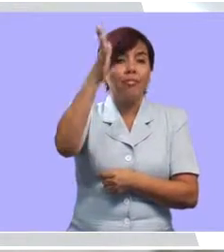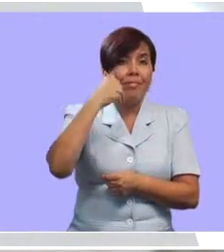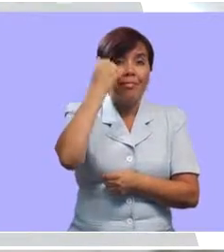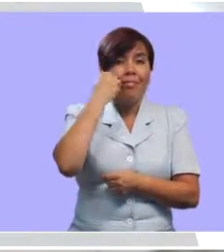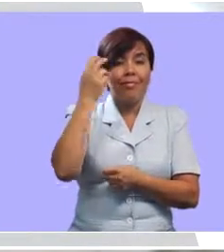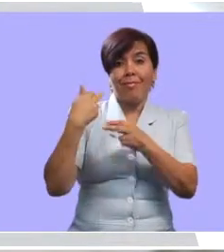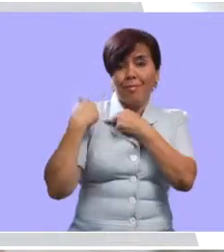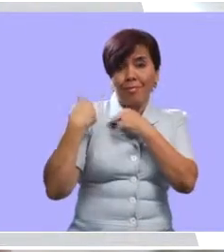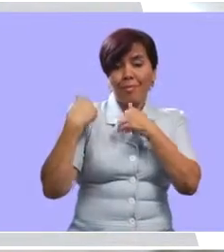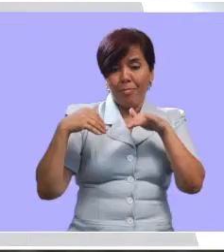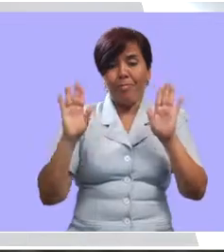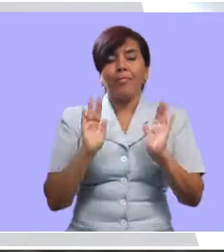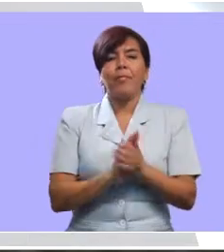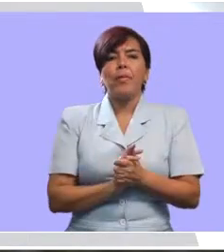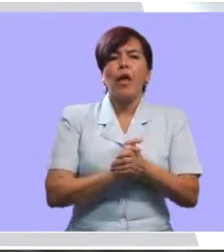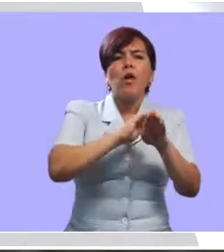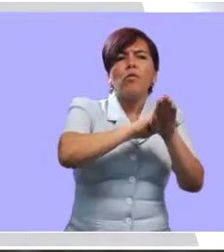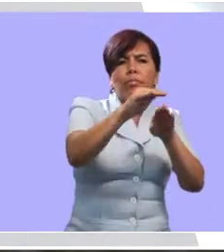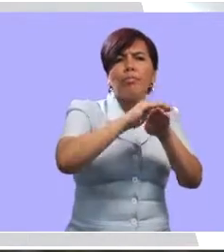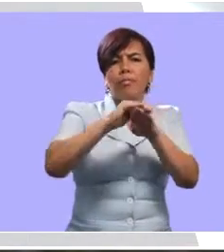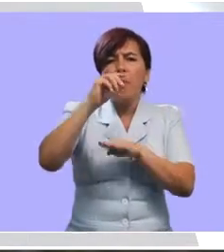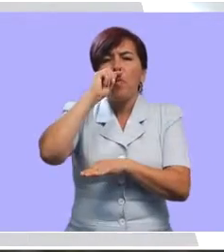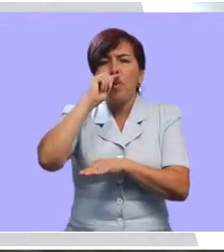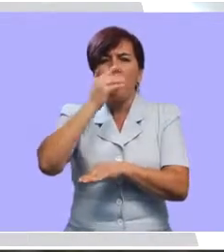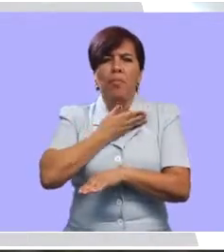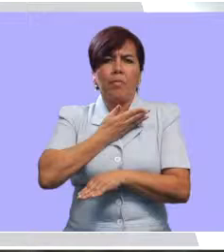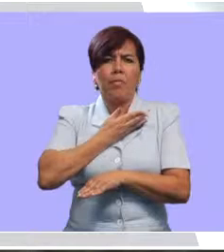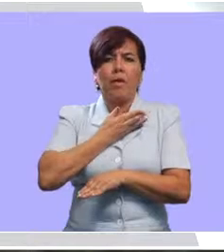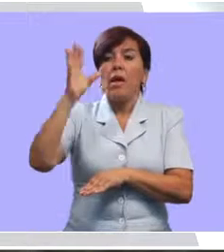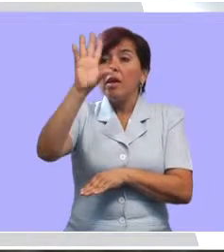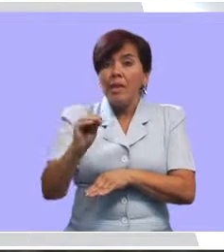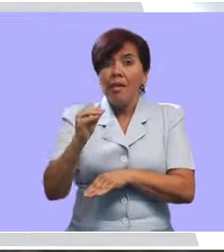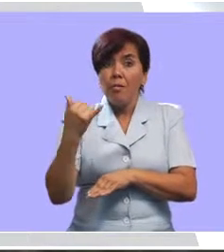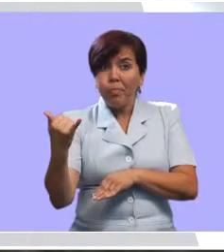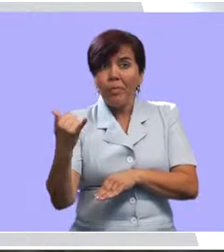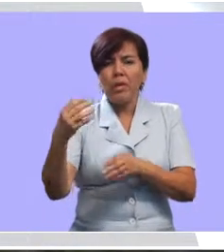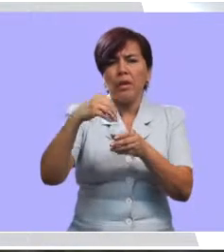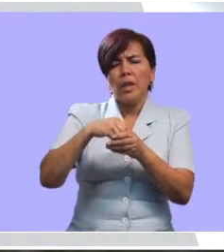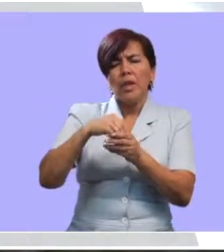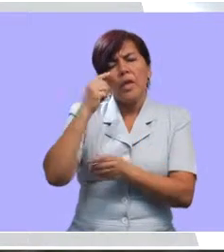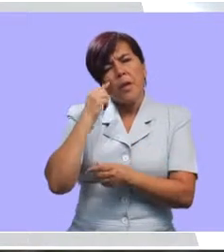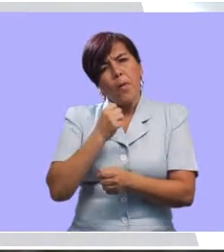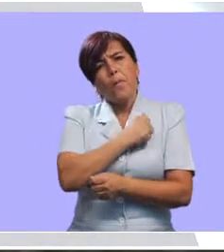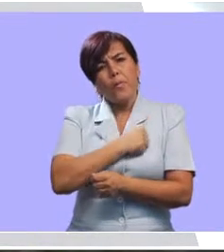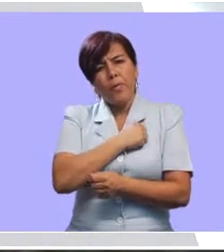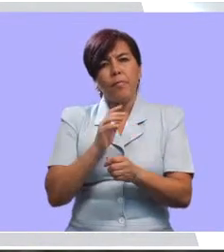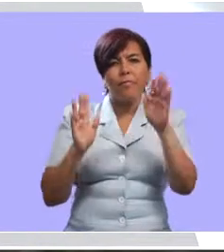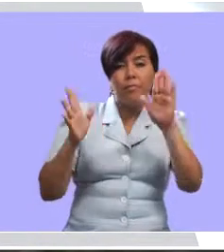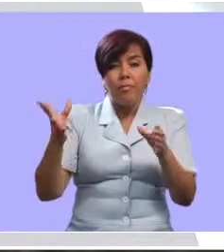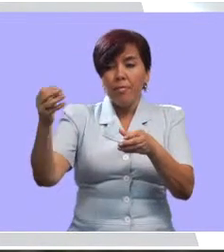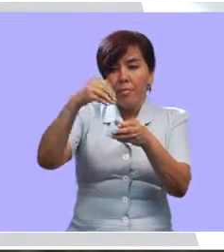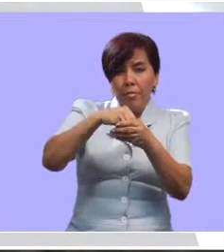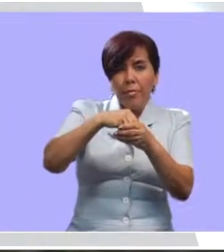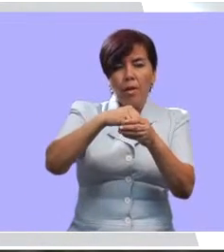adelante cuando sean adultos responsables. Bueno, vamos a invitar a todas las papás y las mamás quindianas a que vean la importancia que tiene